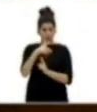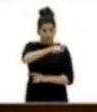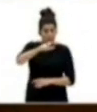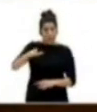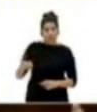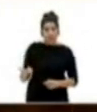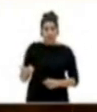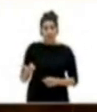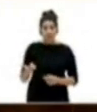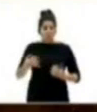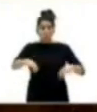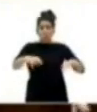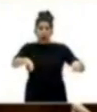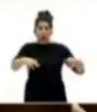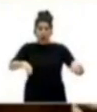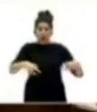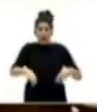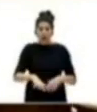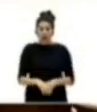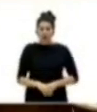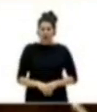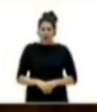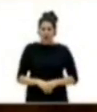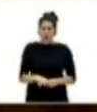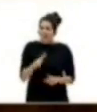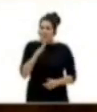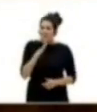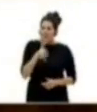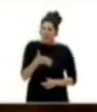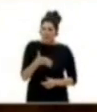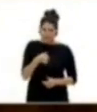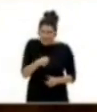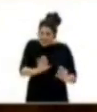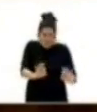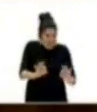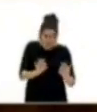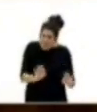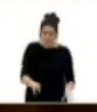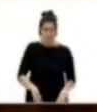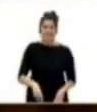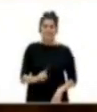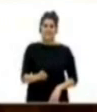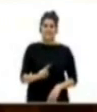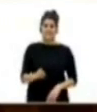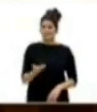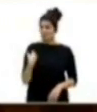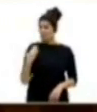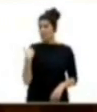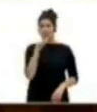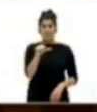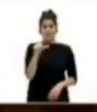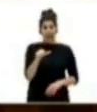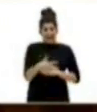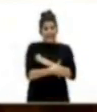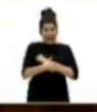fuera de normalidad. ¿Por qué? Evidentemente no es así. Hace unas semanas, Caritas